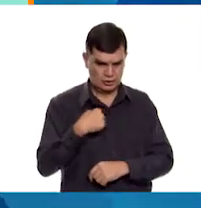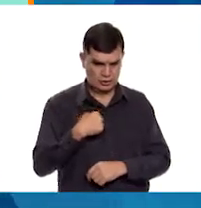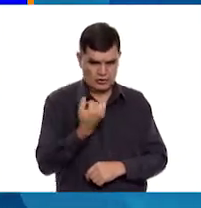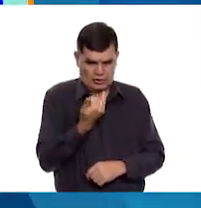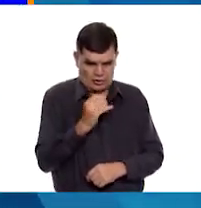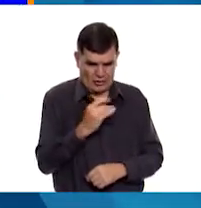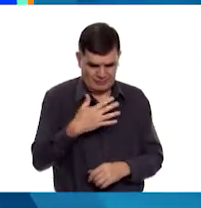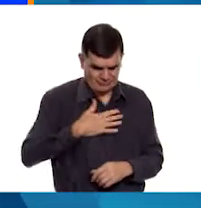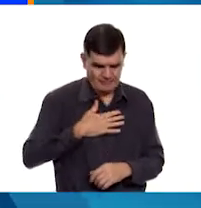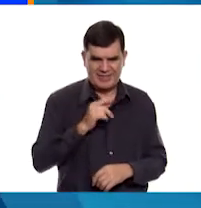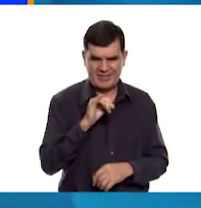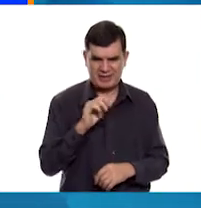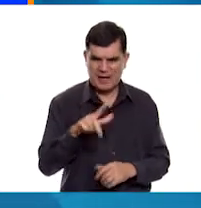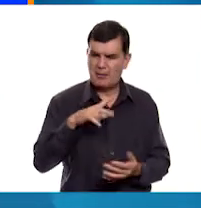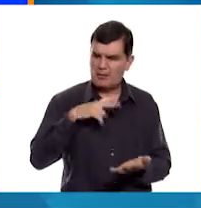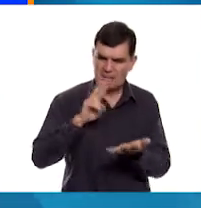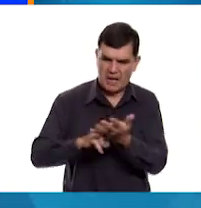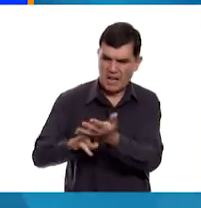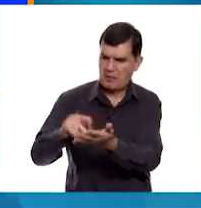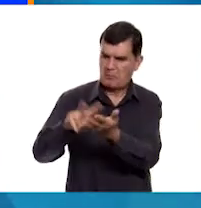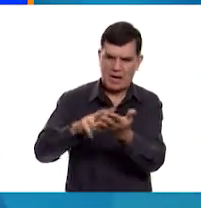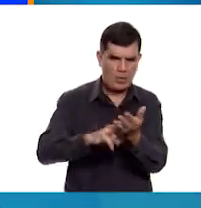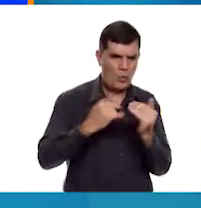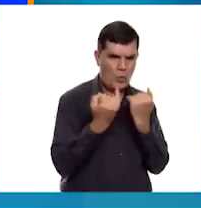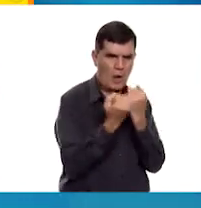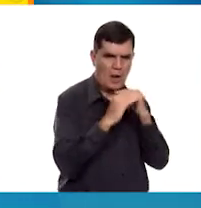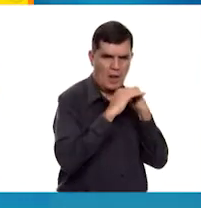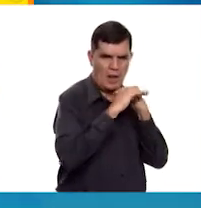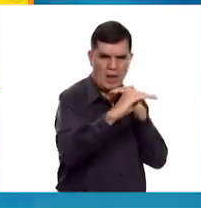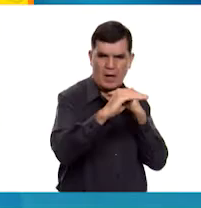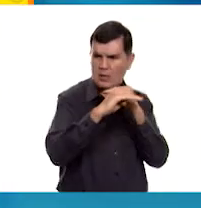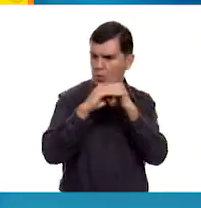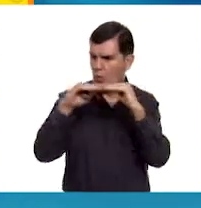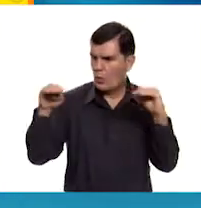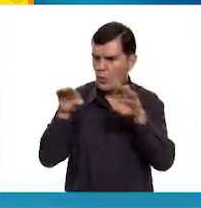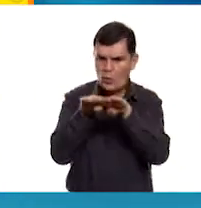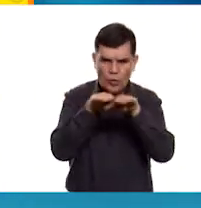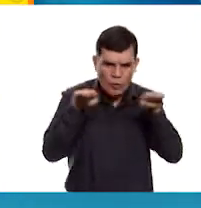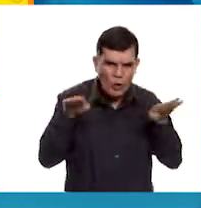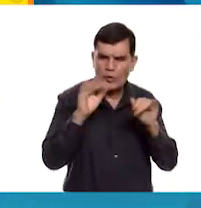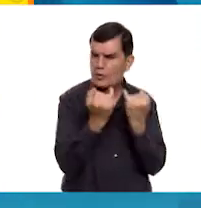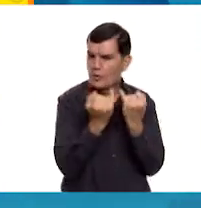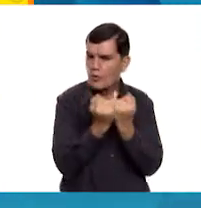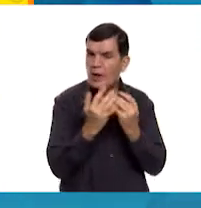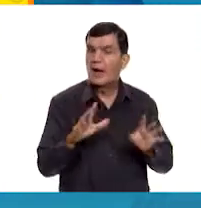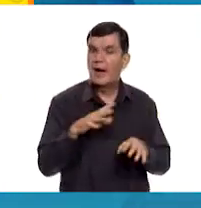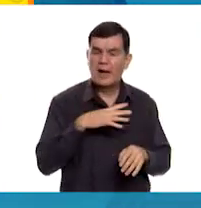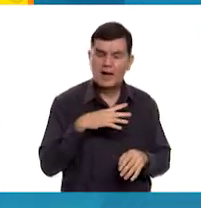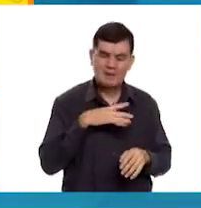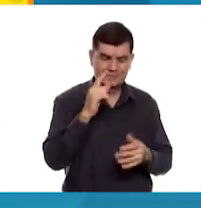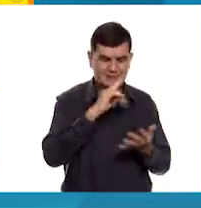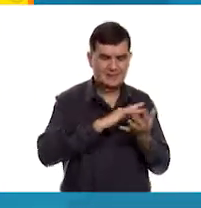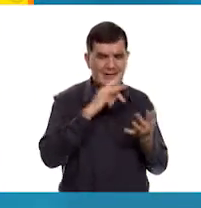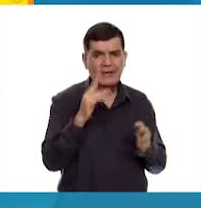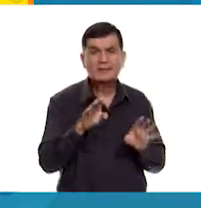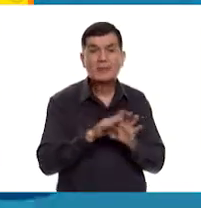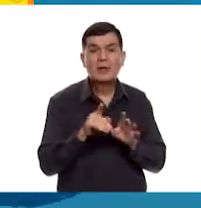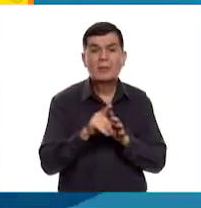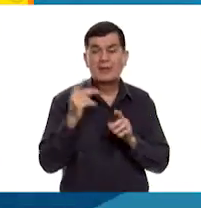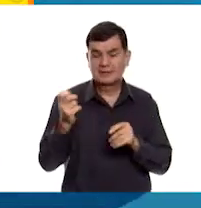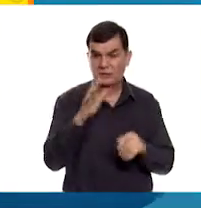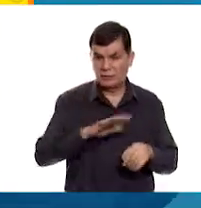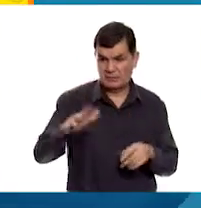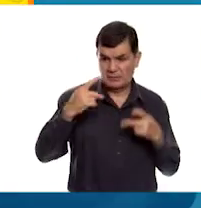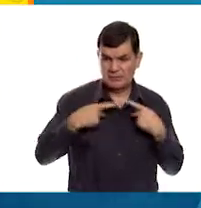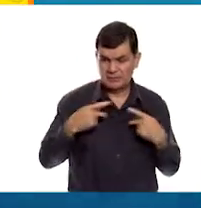tiene el mismo valor que el de cualquier persona. Wendy también le explicó a Carlitos que desafortunadamente no todas las